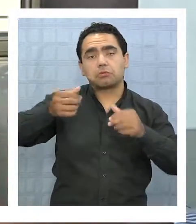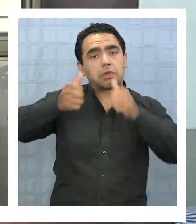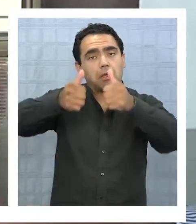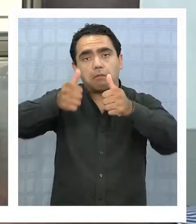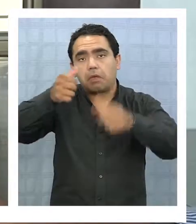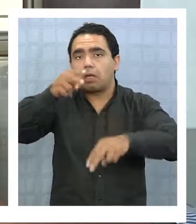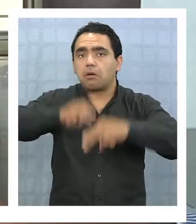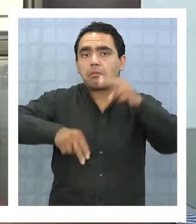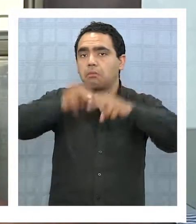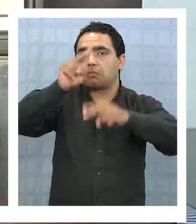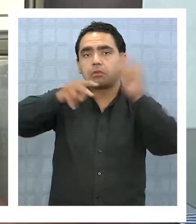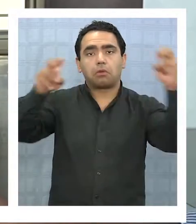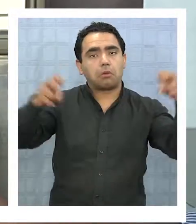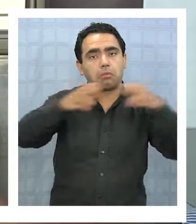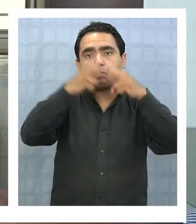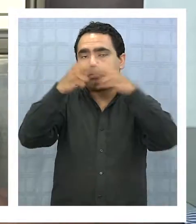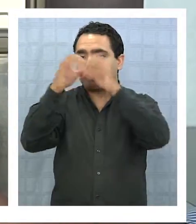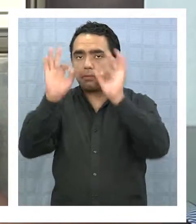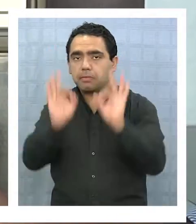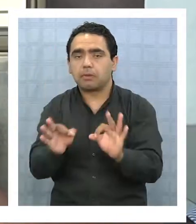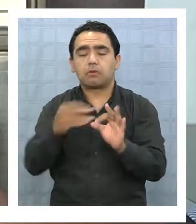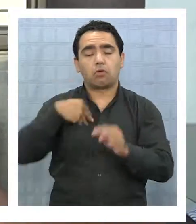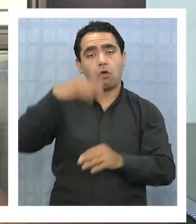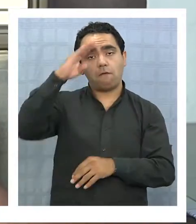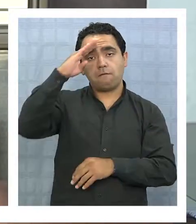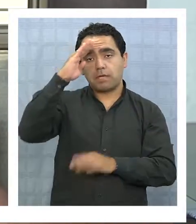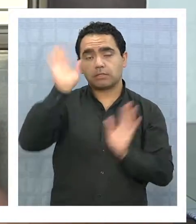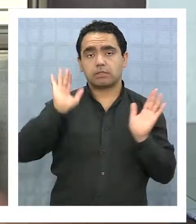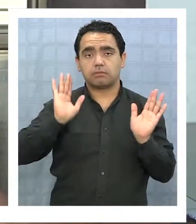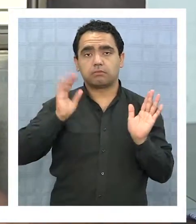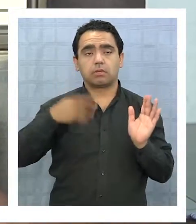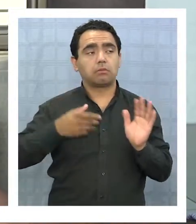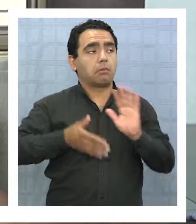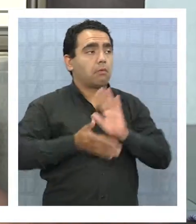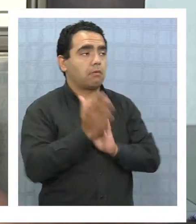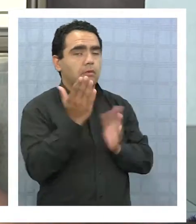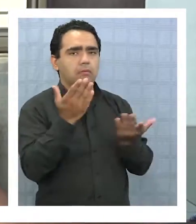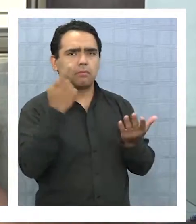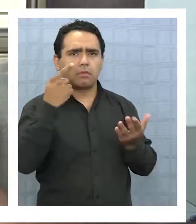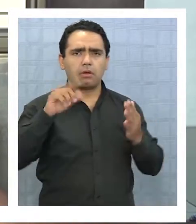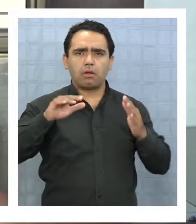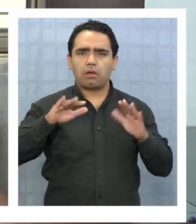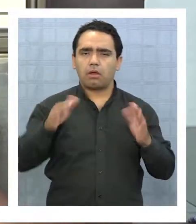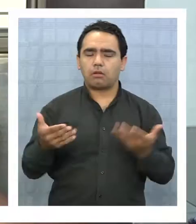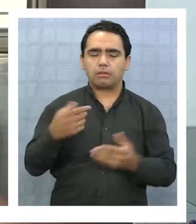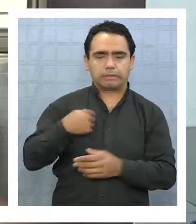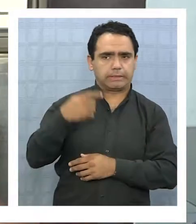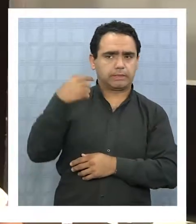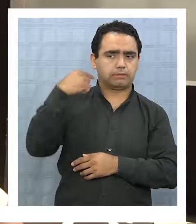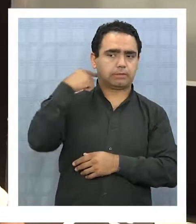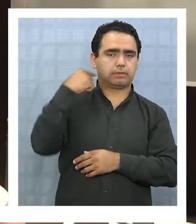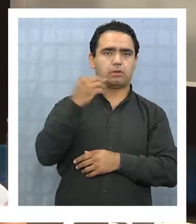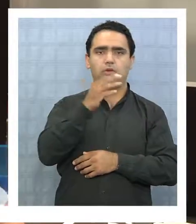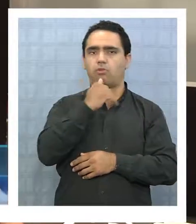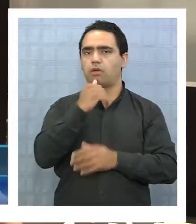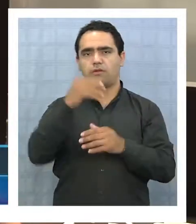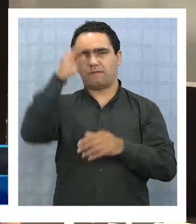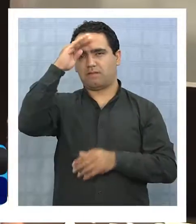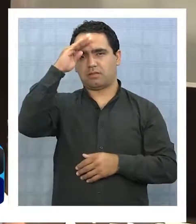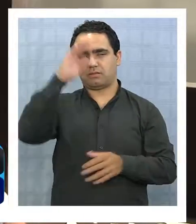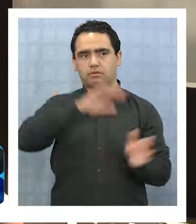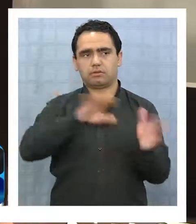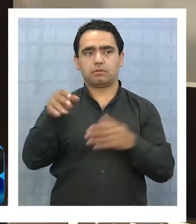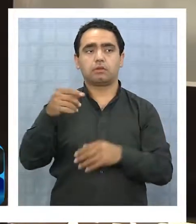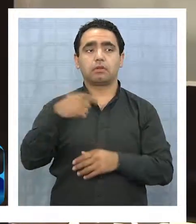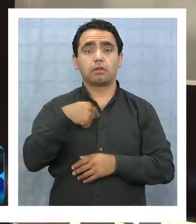con una buena instalación eléctrica y uno está confiado pero ahora en estos momentos no creo que todos estemos confiados Por lo que escuché